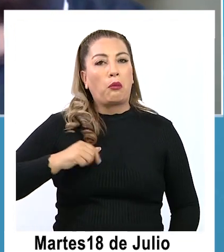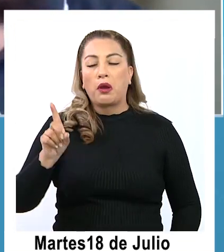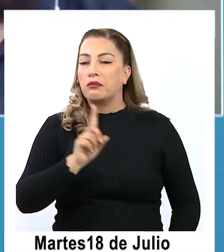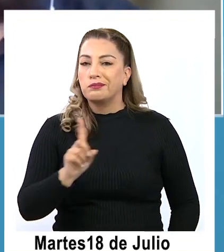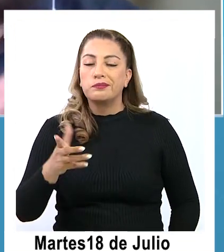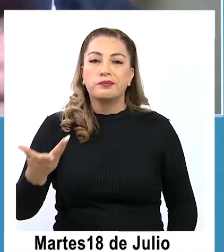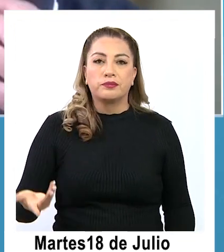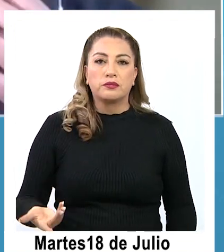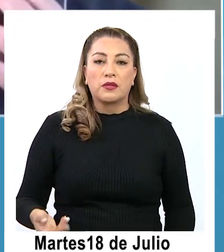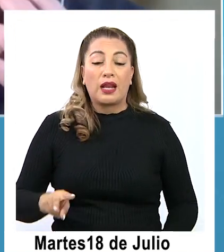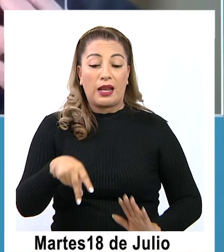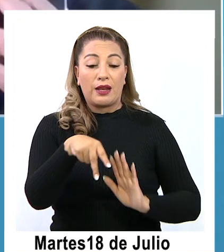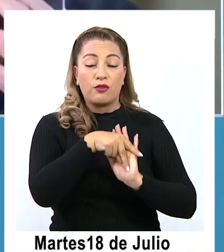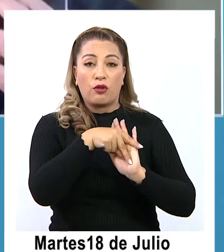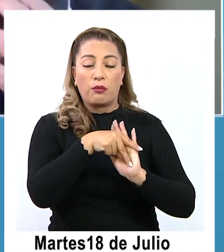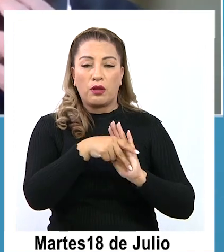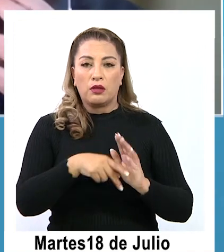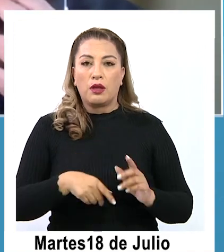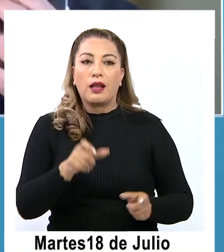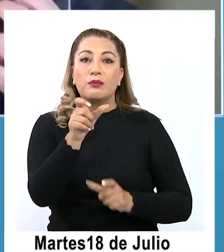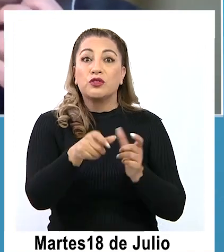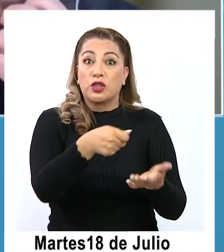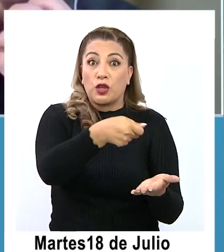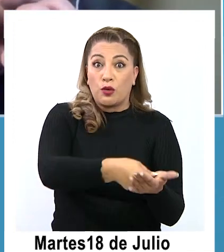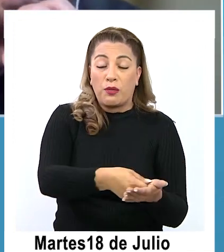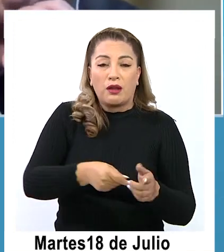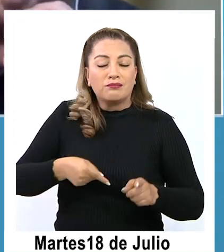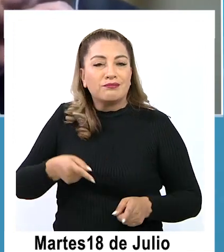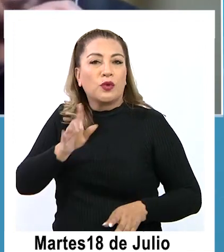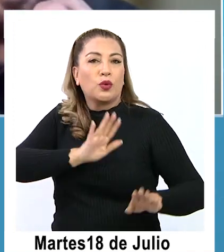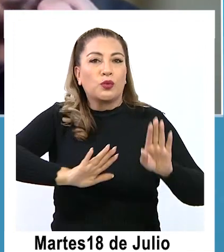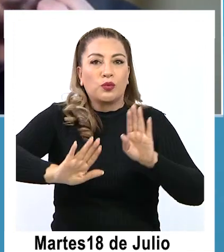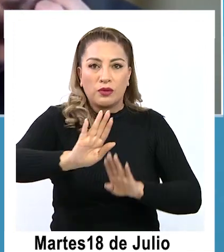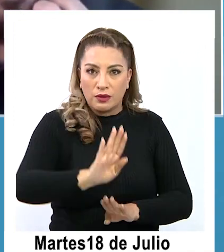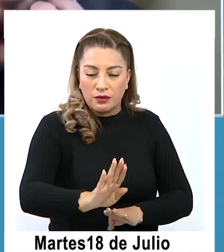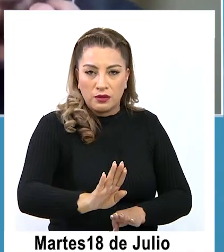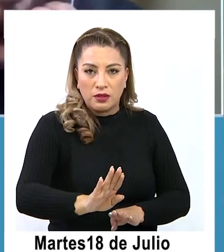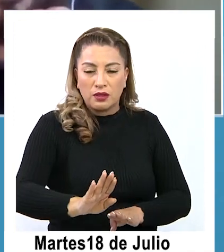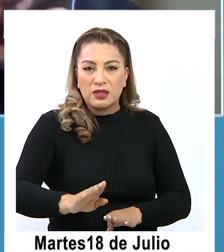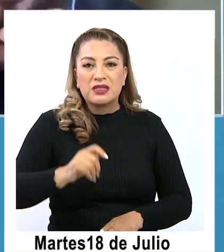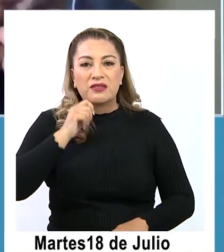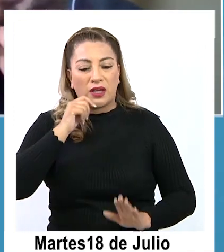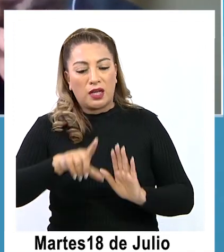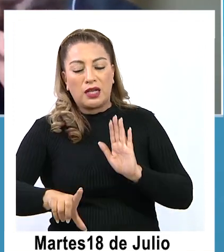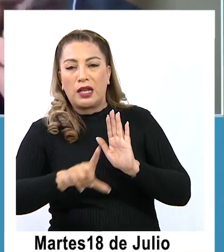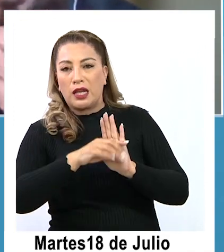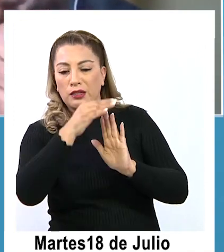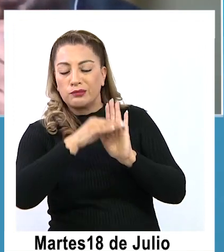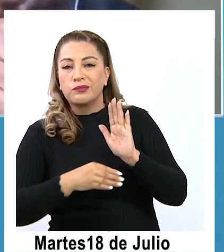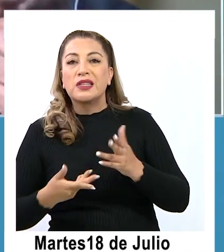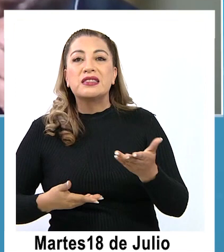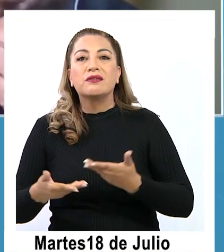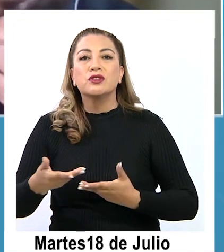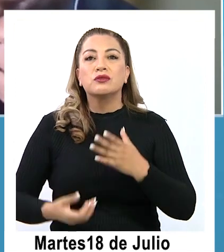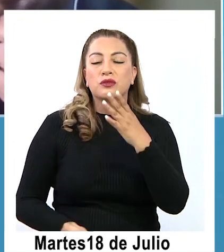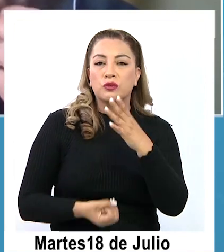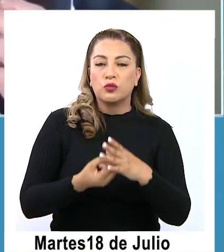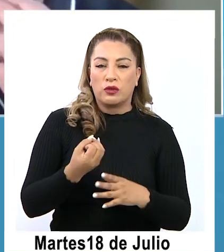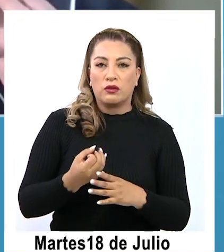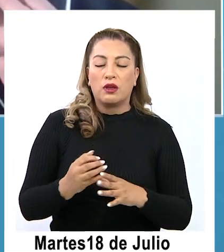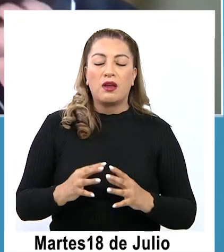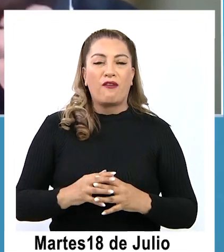vigente que protege a los consumidores en ese sentido viene a modernizar nuestro servicio y nos viene a